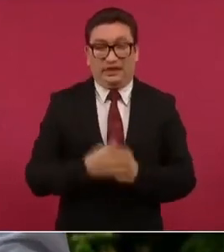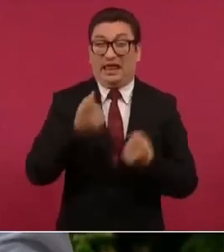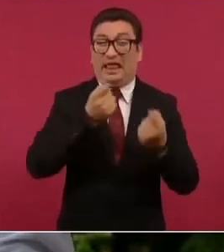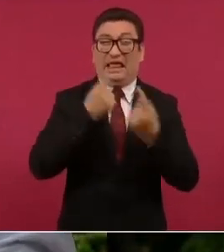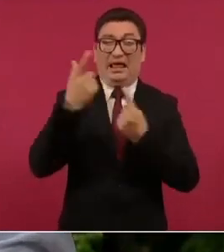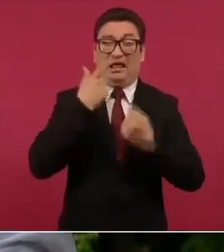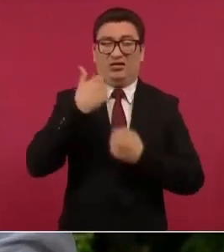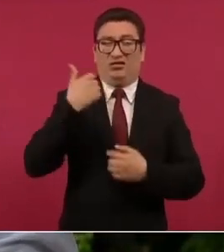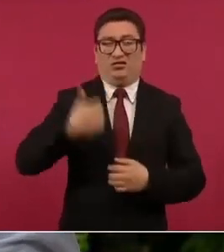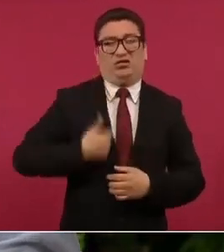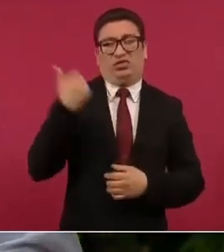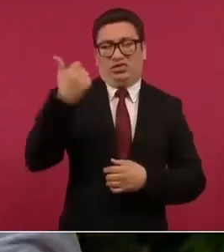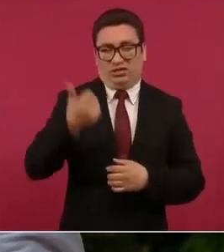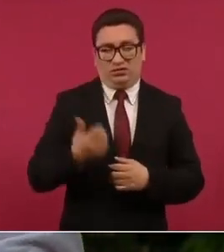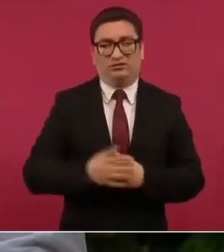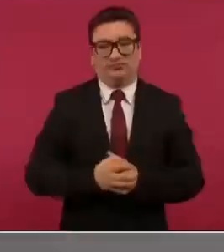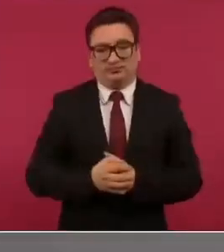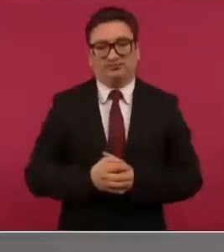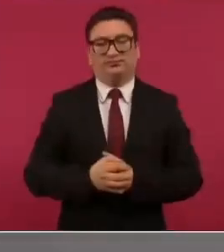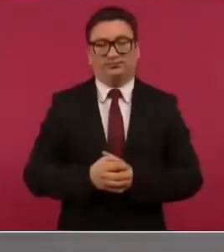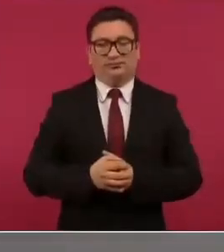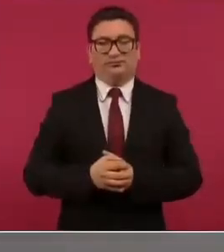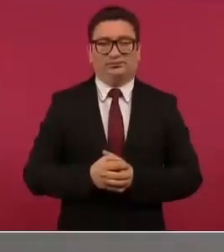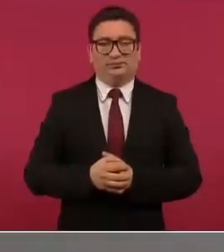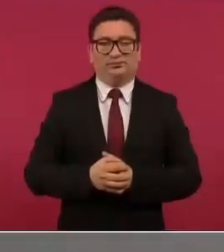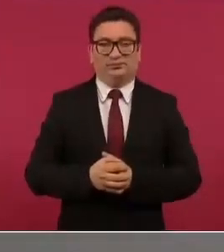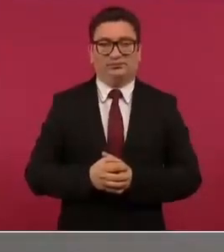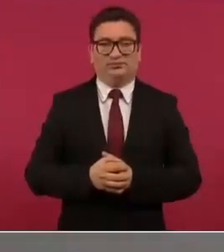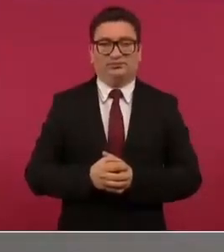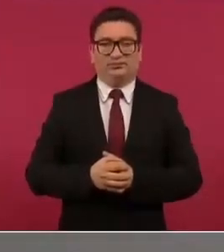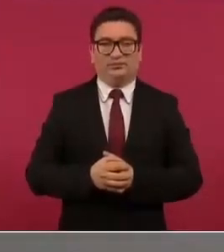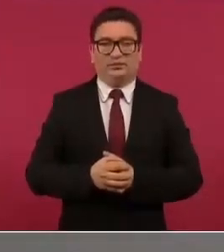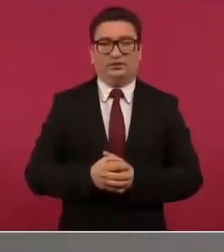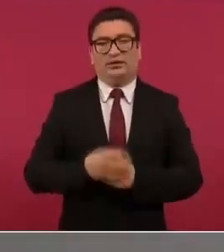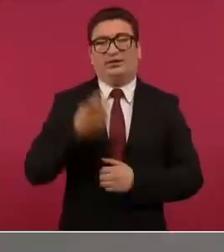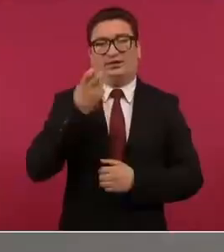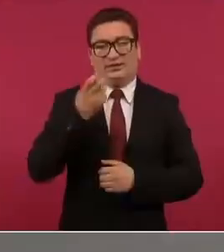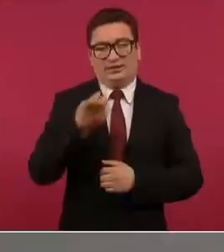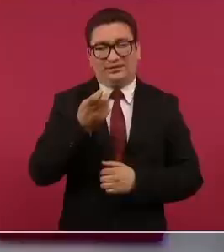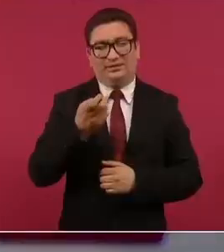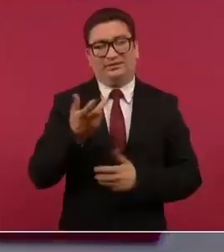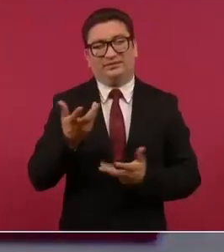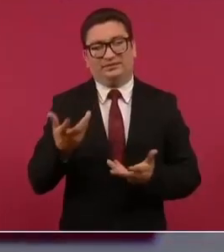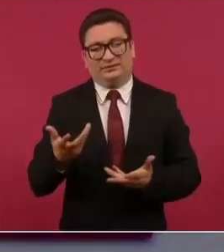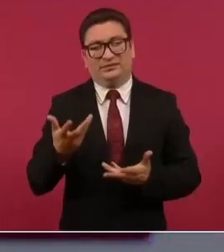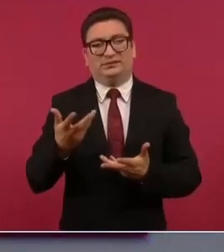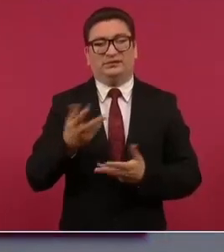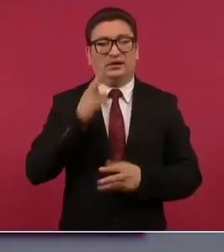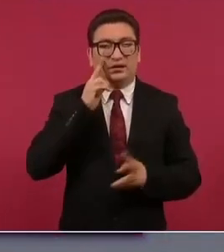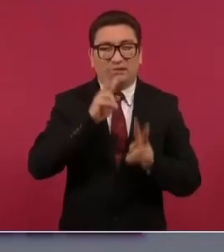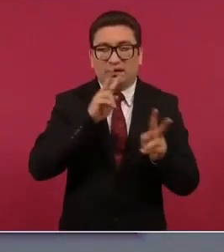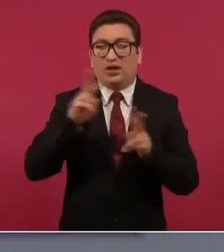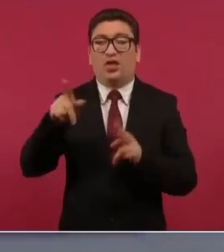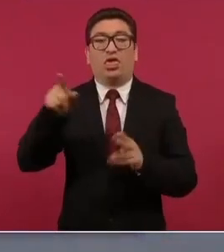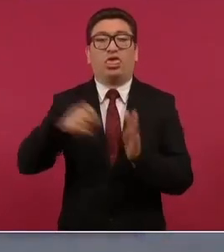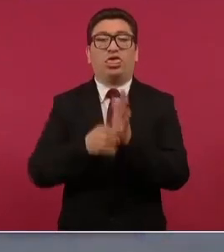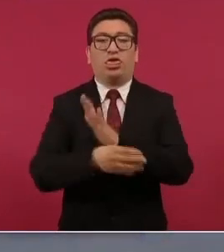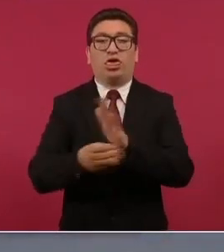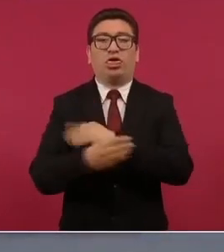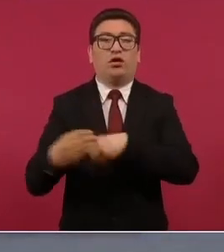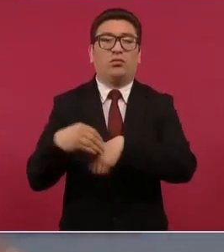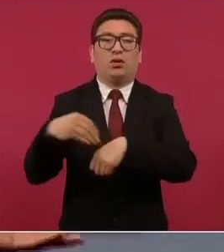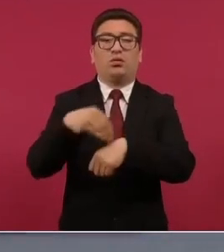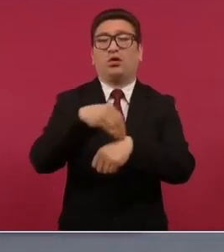algunos y esgrimen usan de pretexto